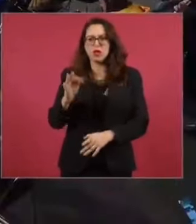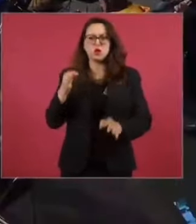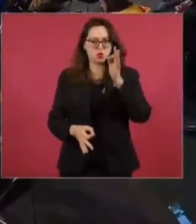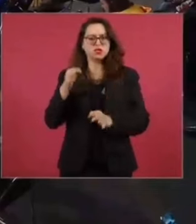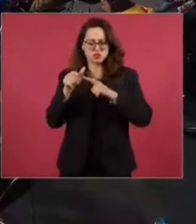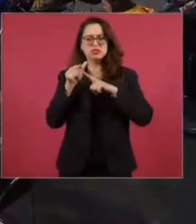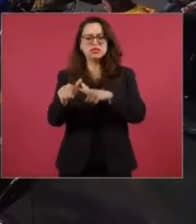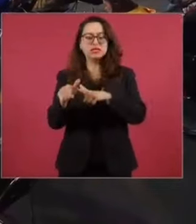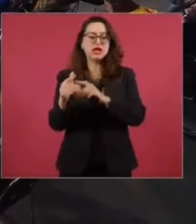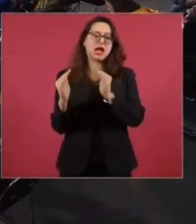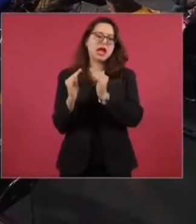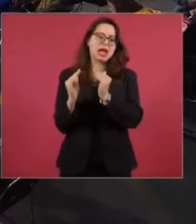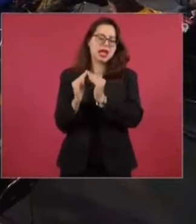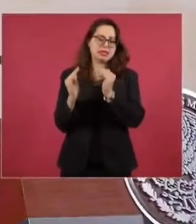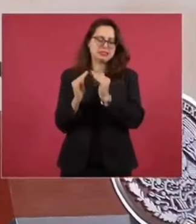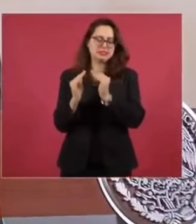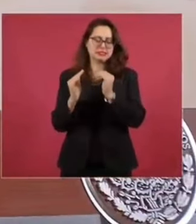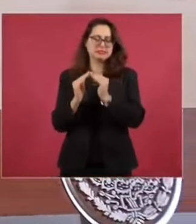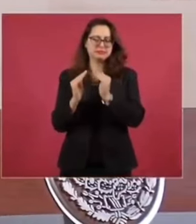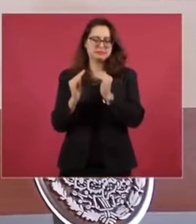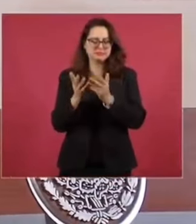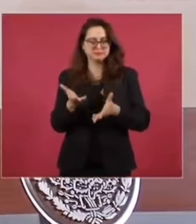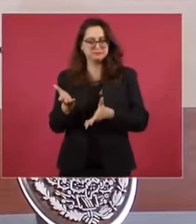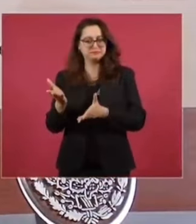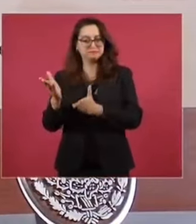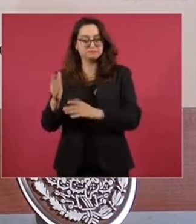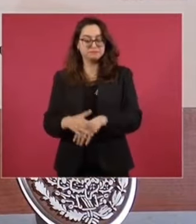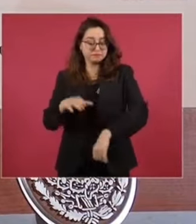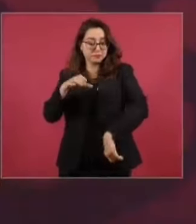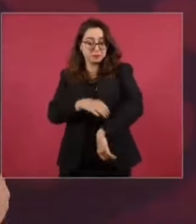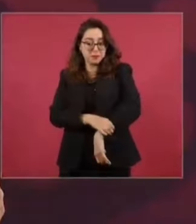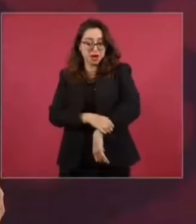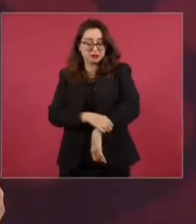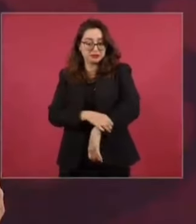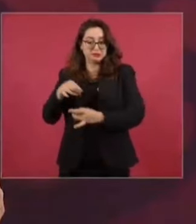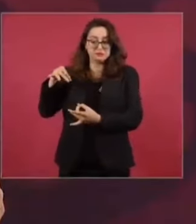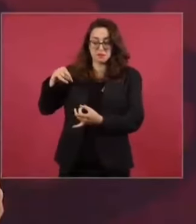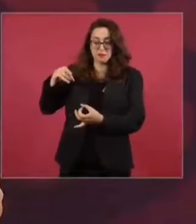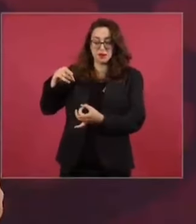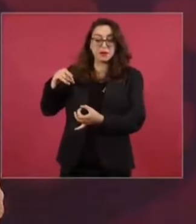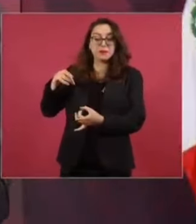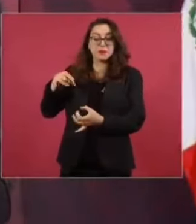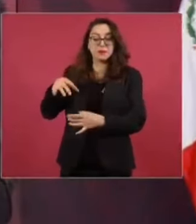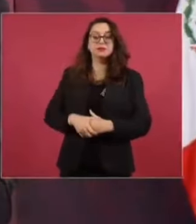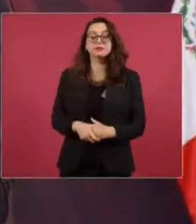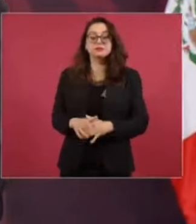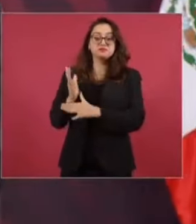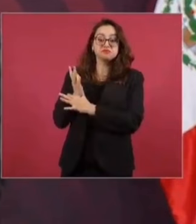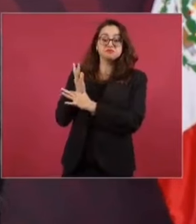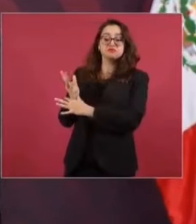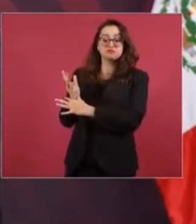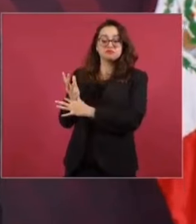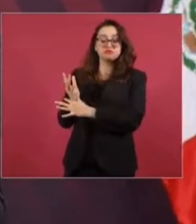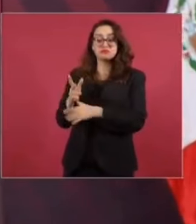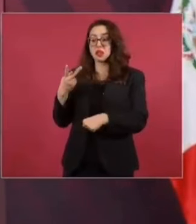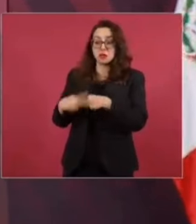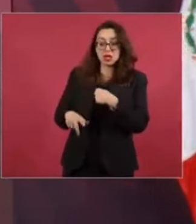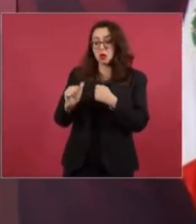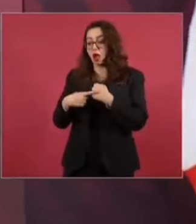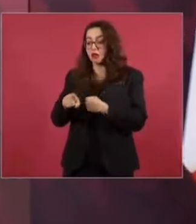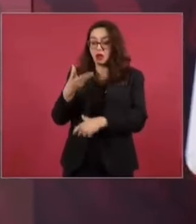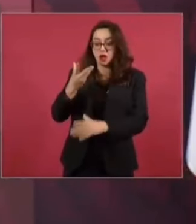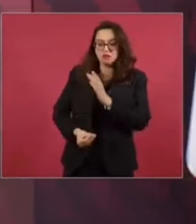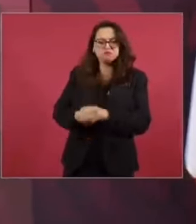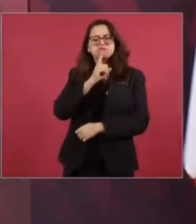lleve su juicio en su casa, solo con un brazalete, porque sostienen que no hay ningún riesgo